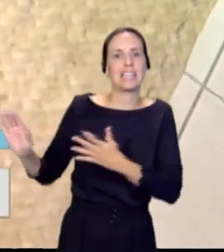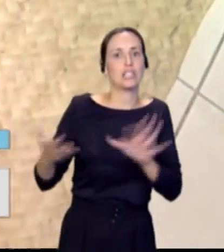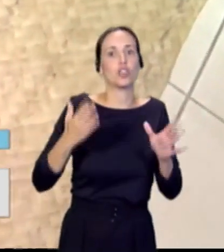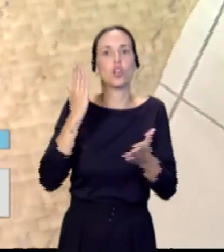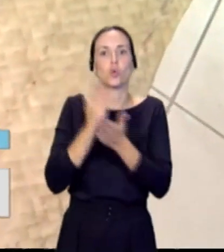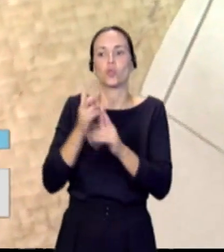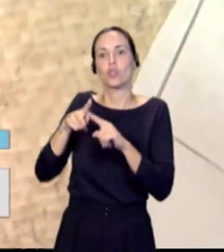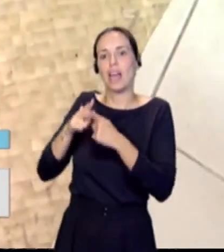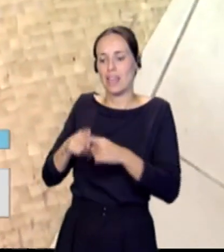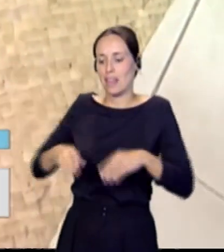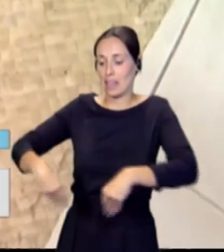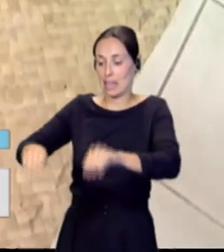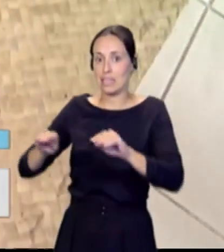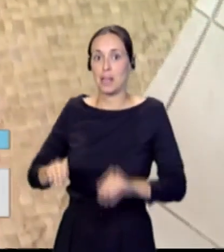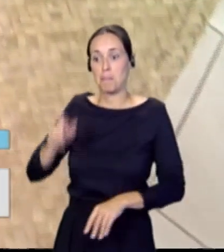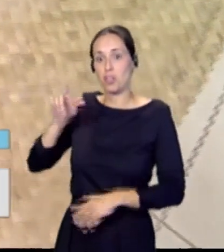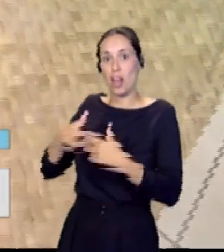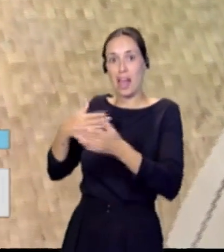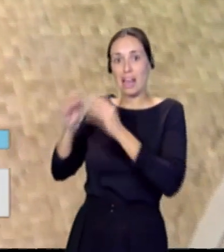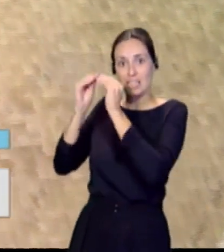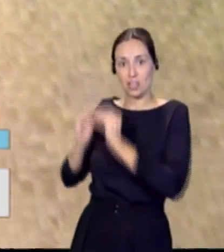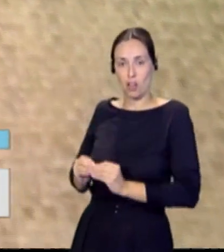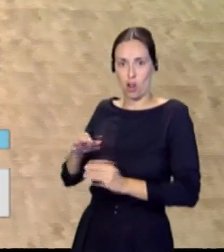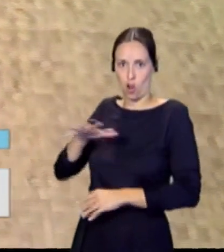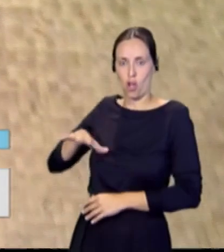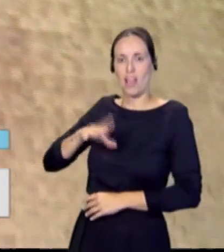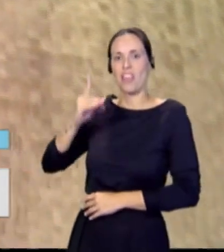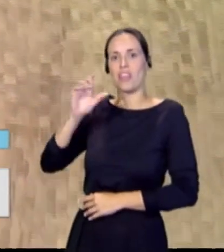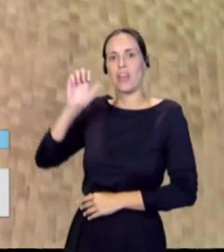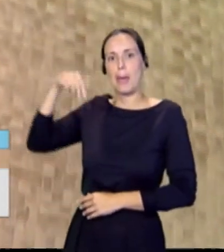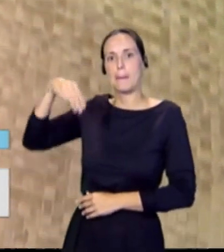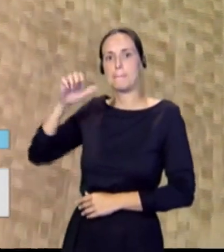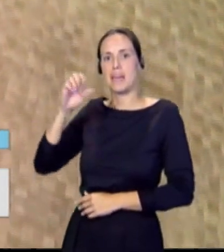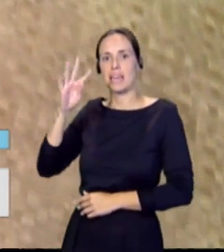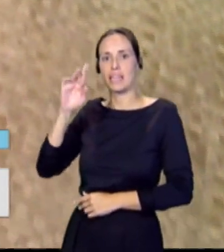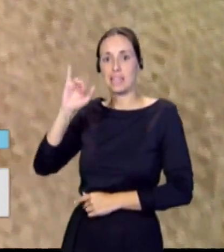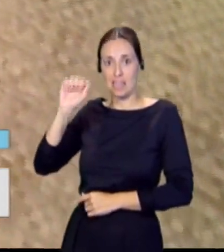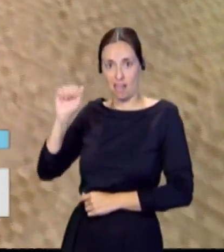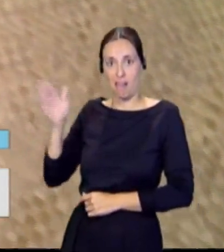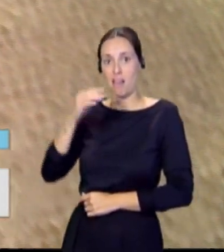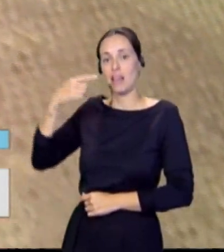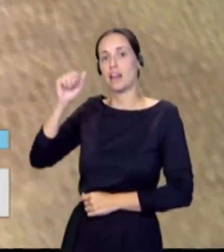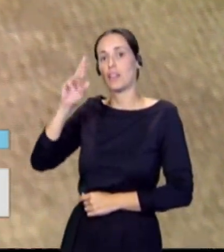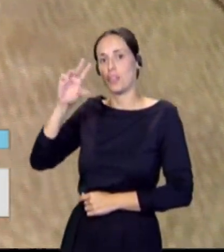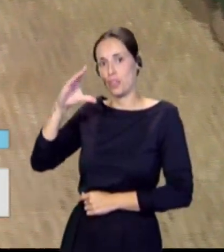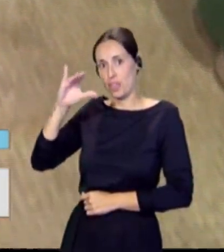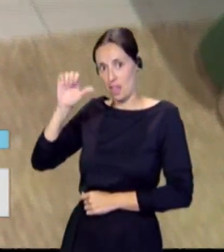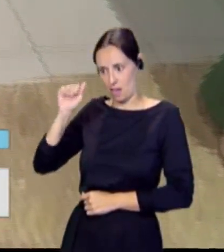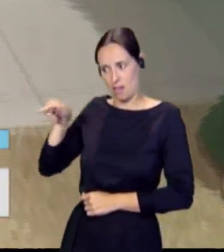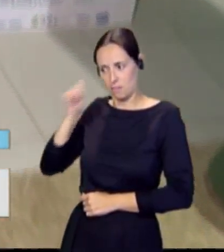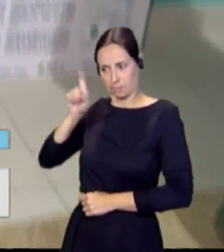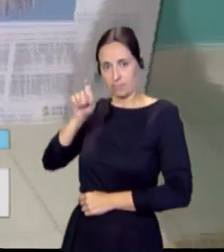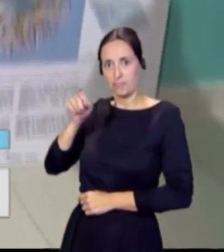que va a ser impartido por una artesana local, doña Demetria García Mesa, y en él los asistentes van a aprender todo lo relacionado